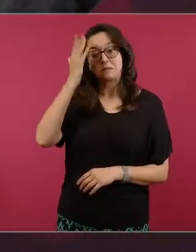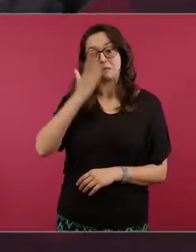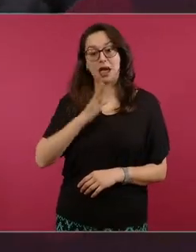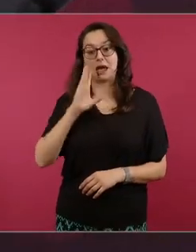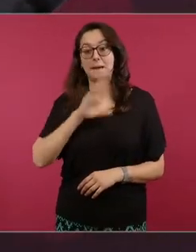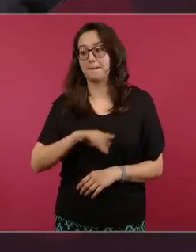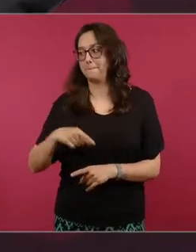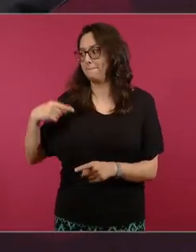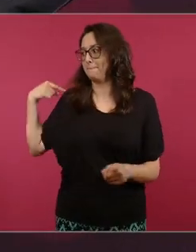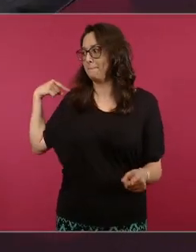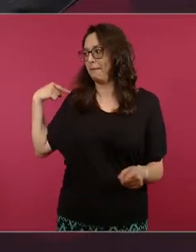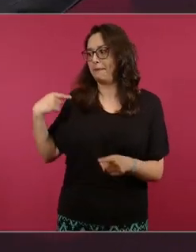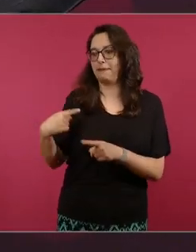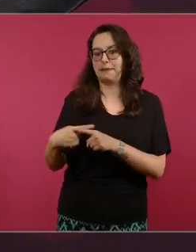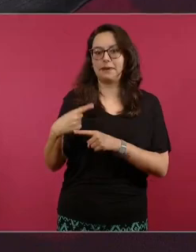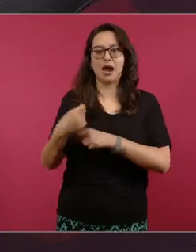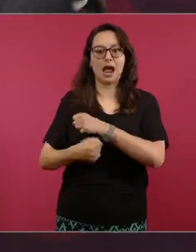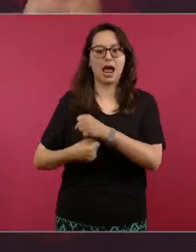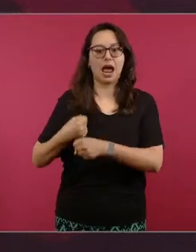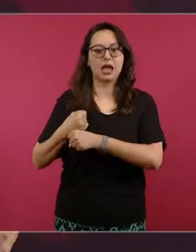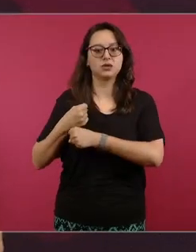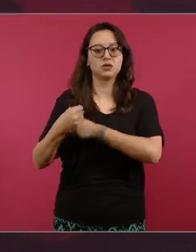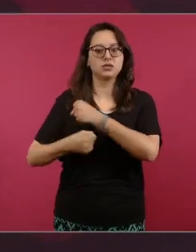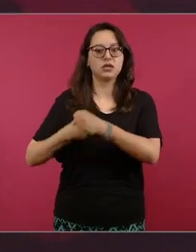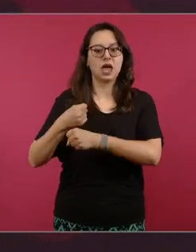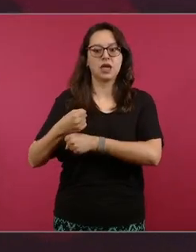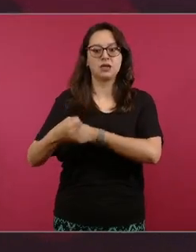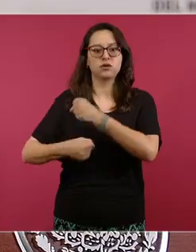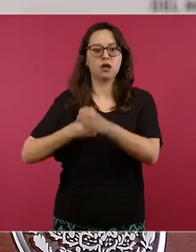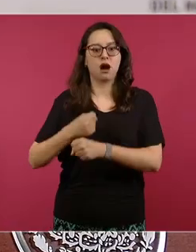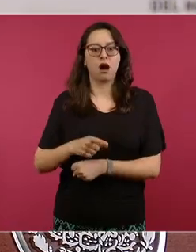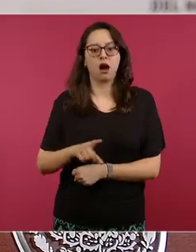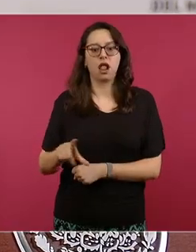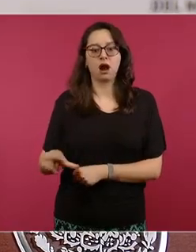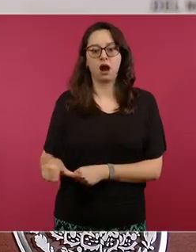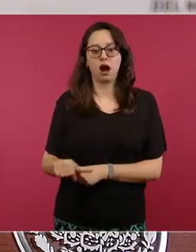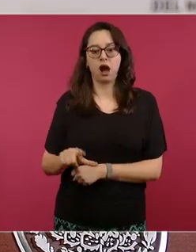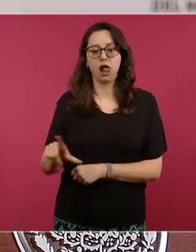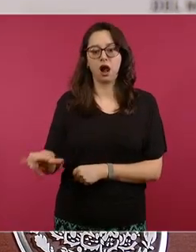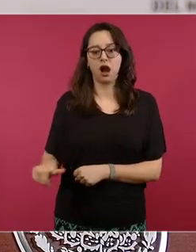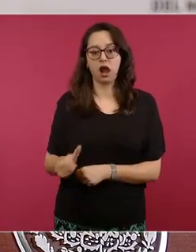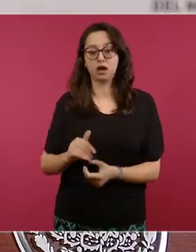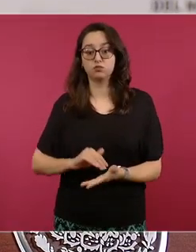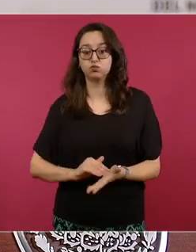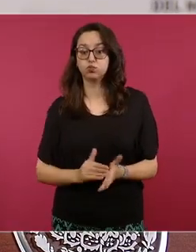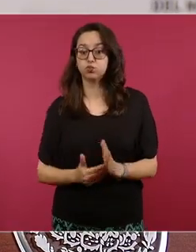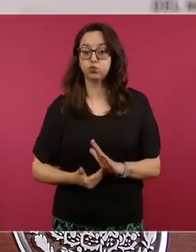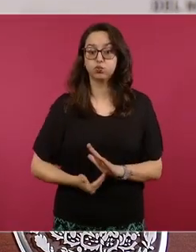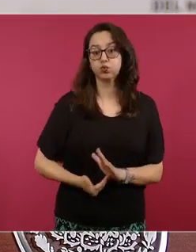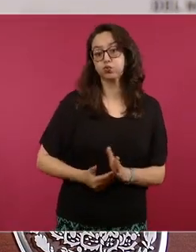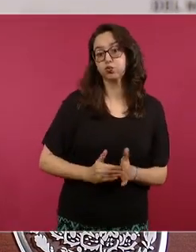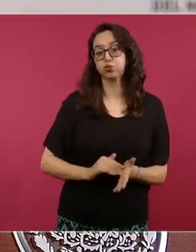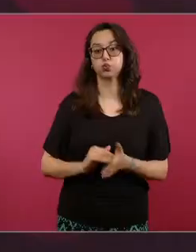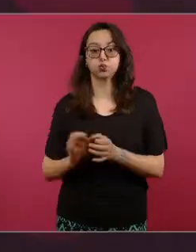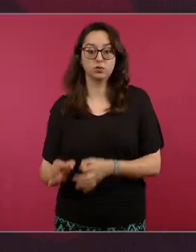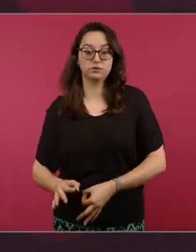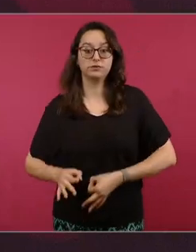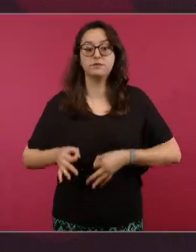tiempo cuánto tiempo con las tácticas dilatorias de